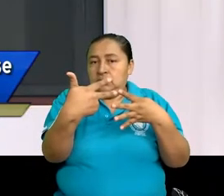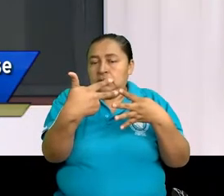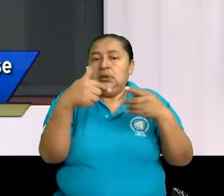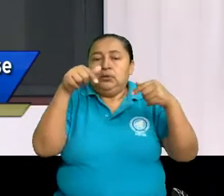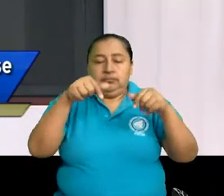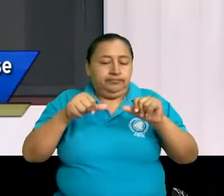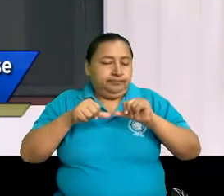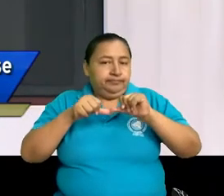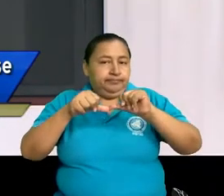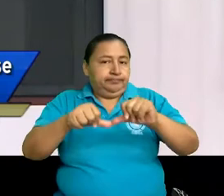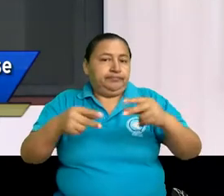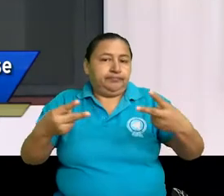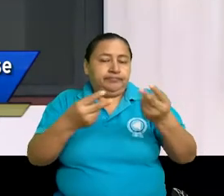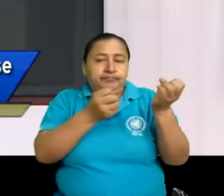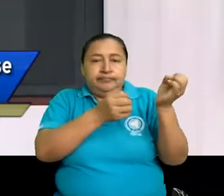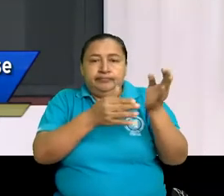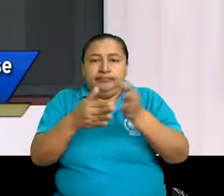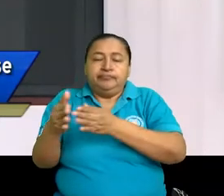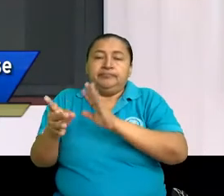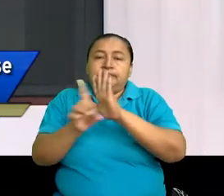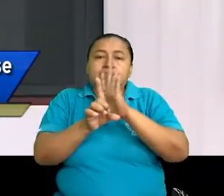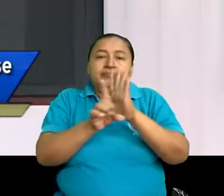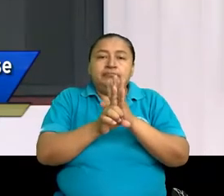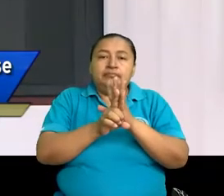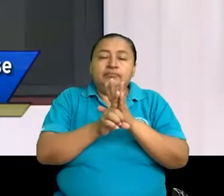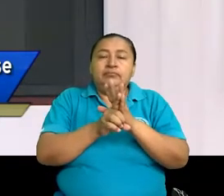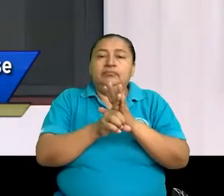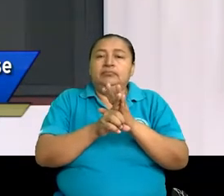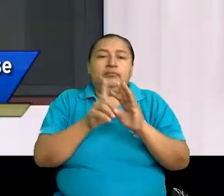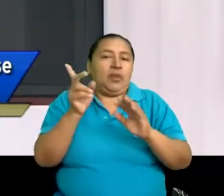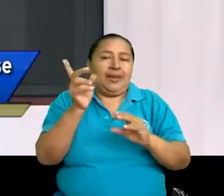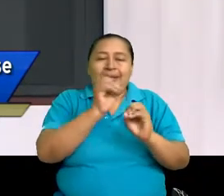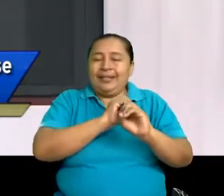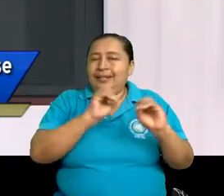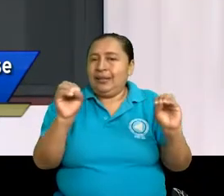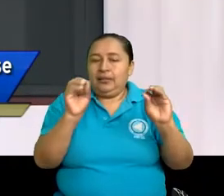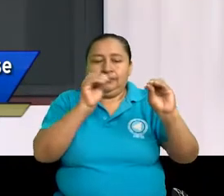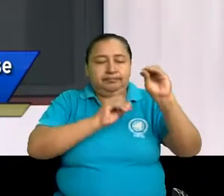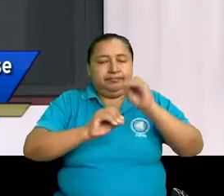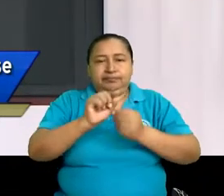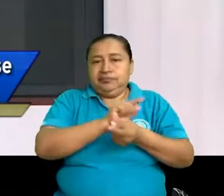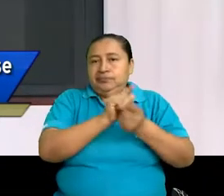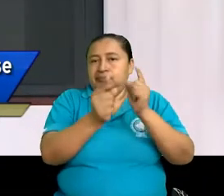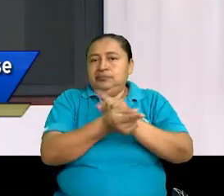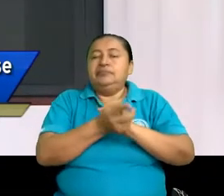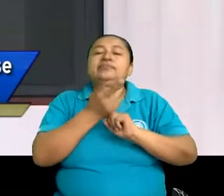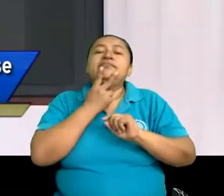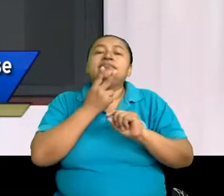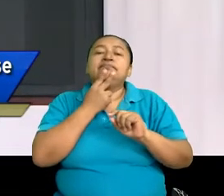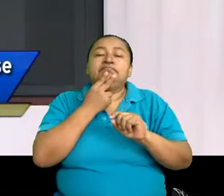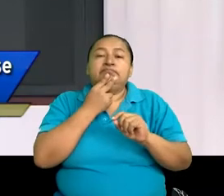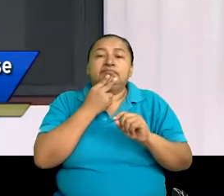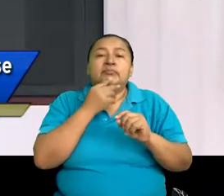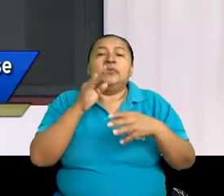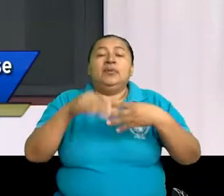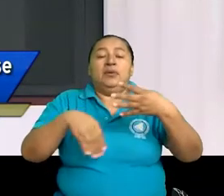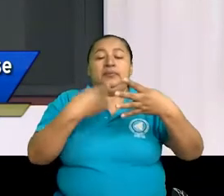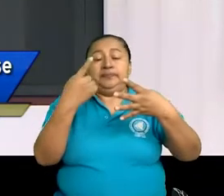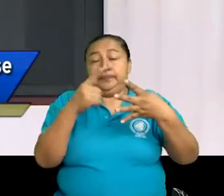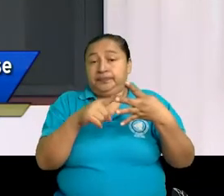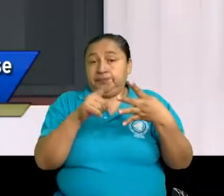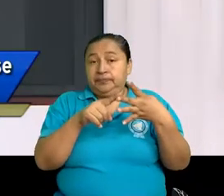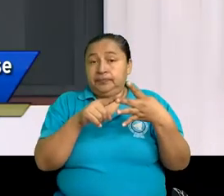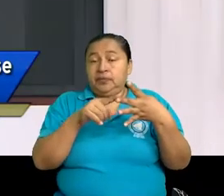el ordenamiento jurídico son normas que no han sufrido ninguna reforma. Y luego tenemos